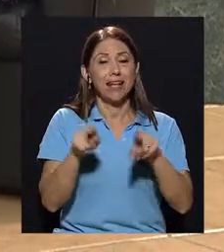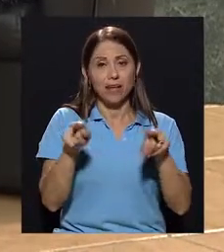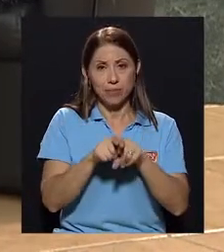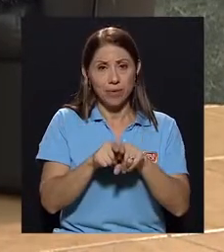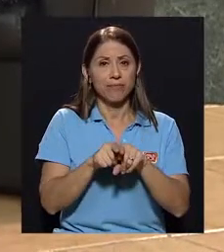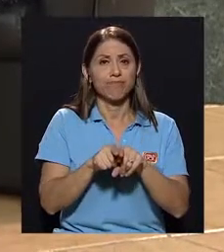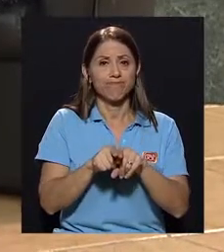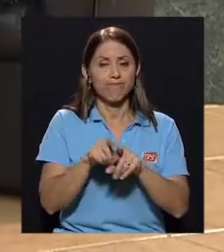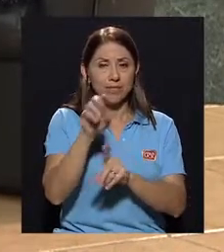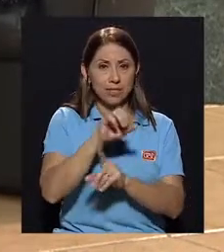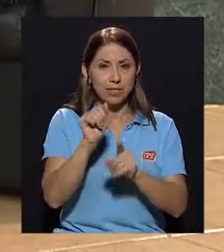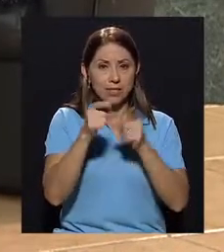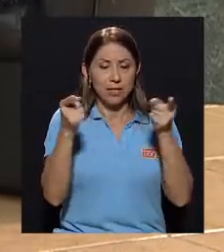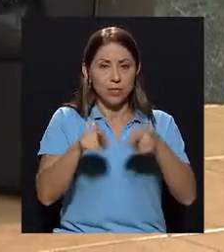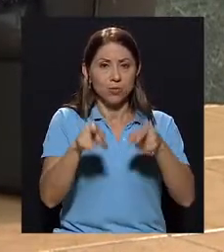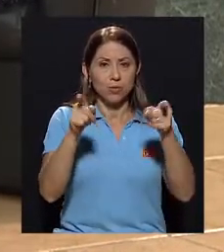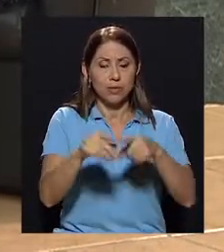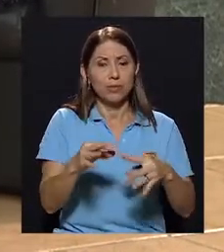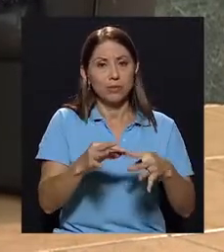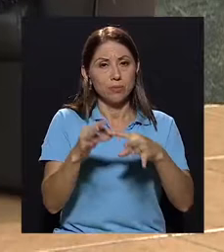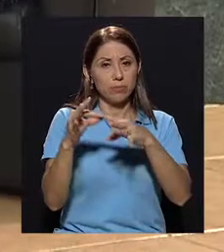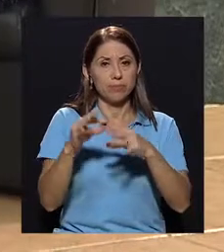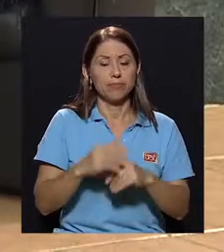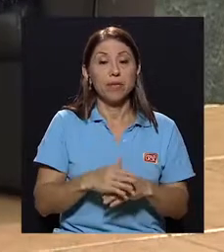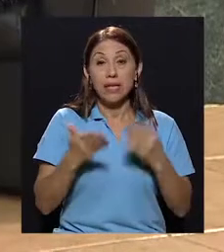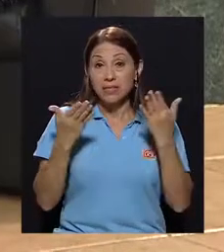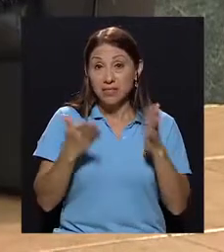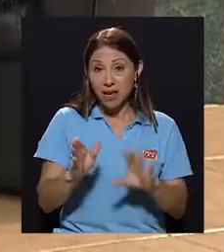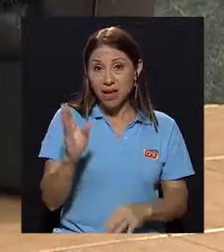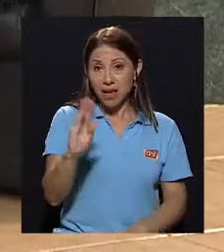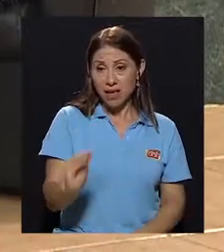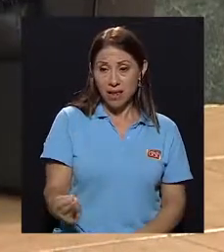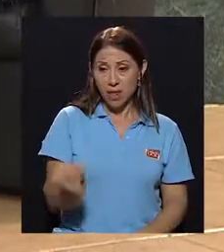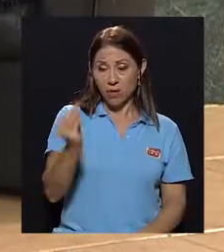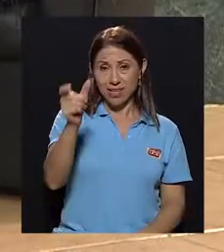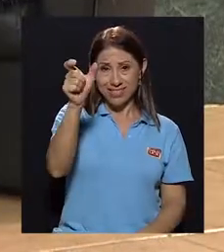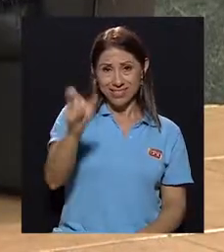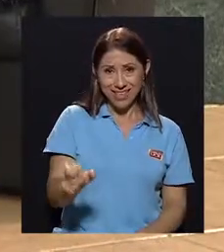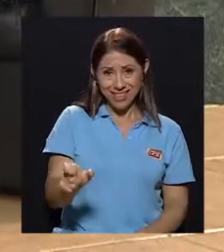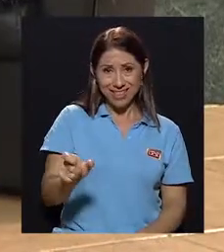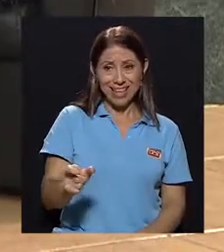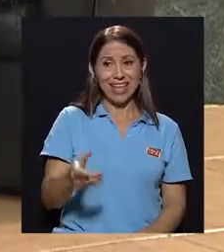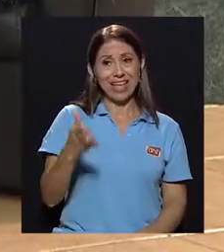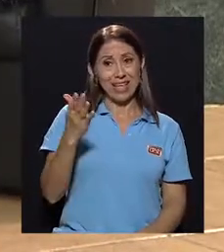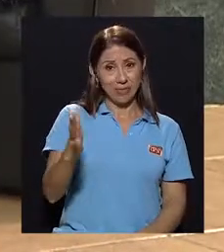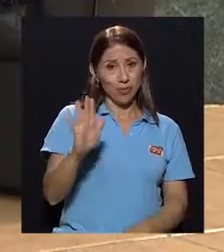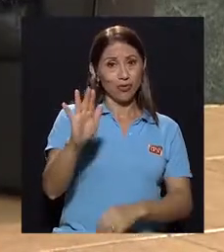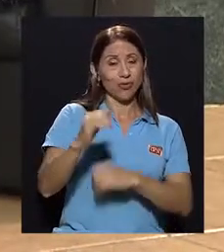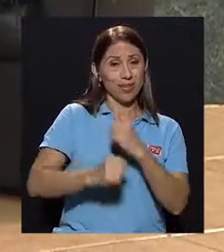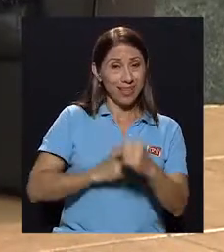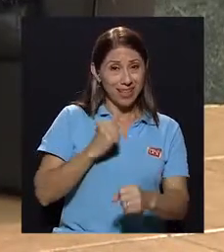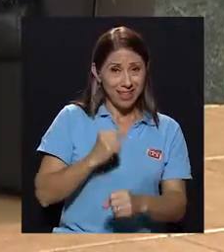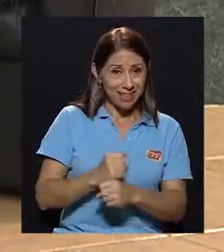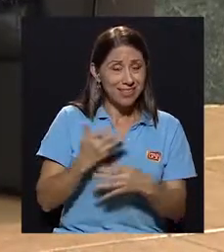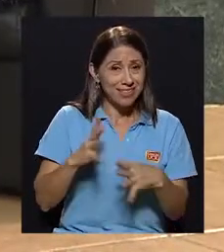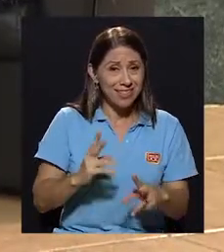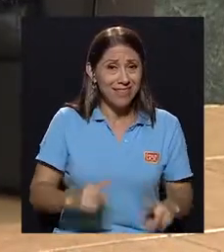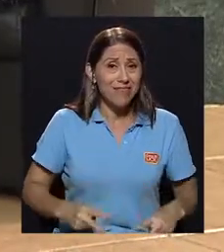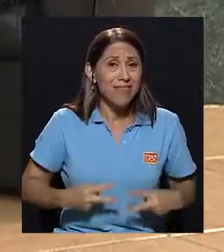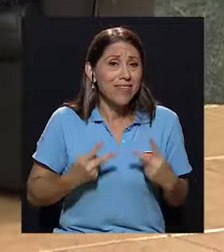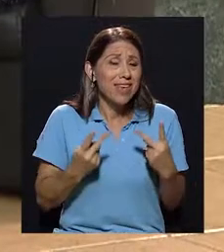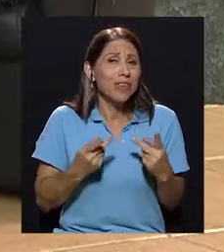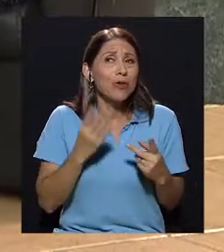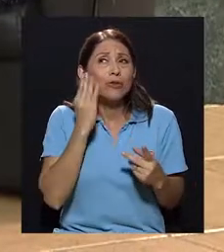hay circunstancias muy particulares. Ya el adolescente de por sí está viviendo toda una serie de duelos. Está